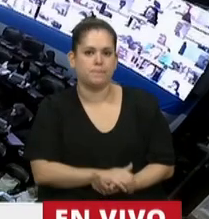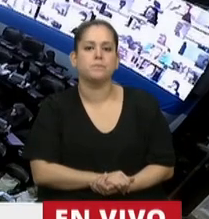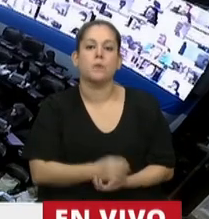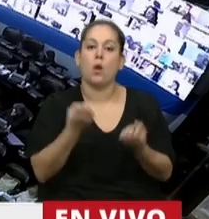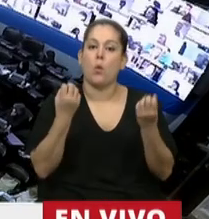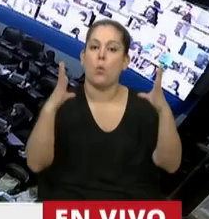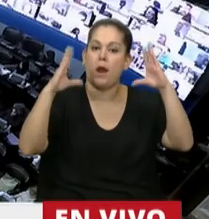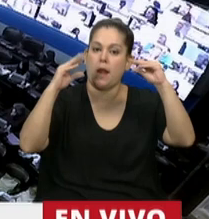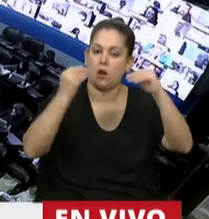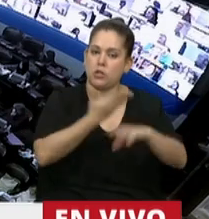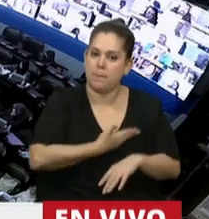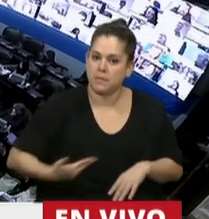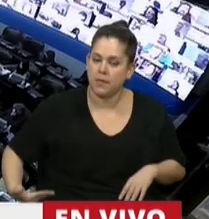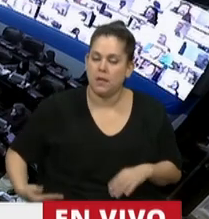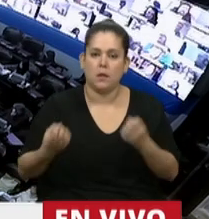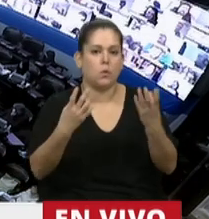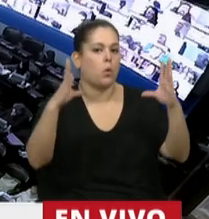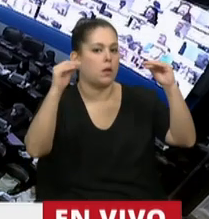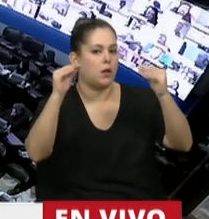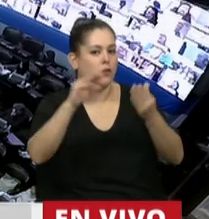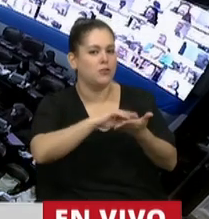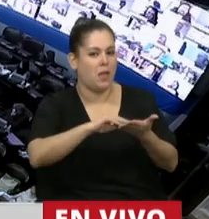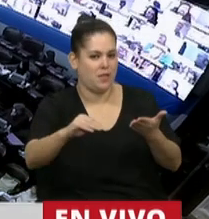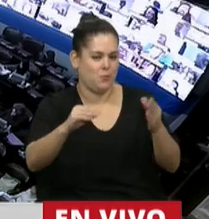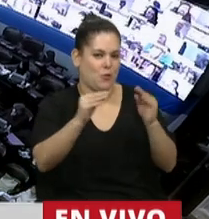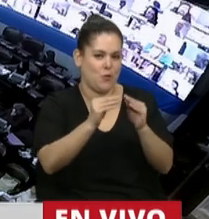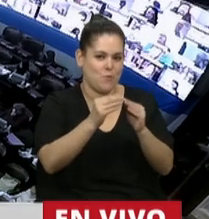Buenas noches, Presidente. Buenas noches a mis colegas.